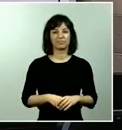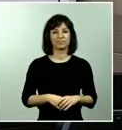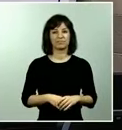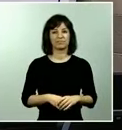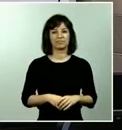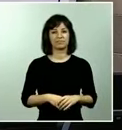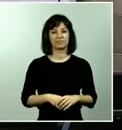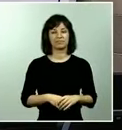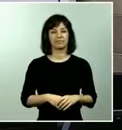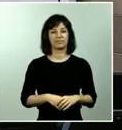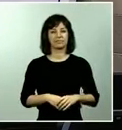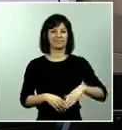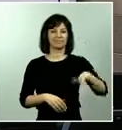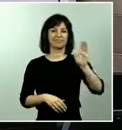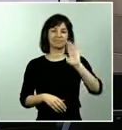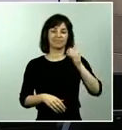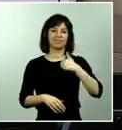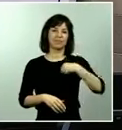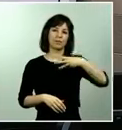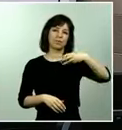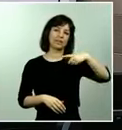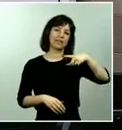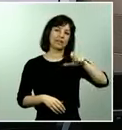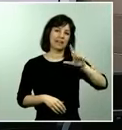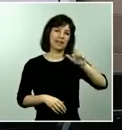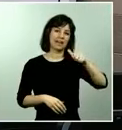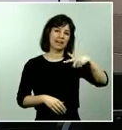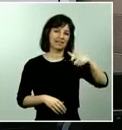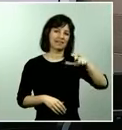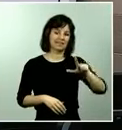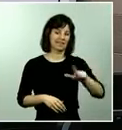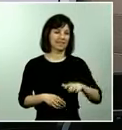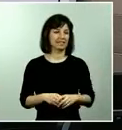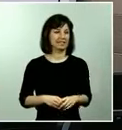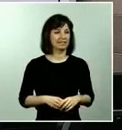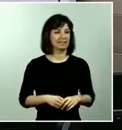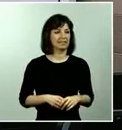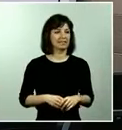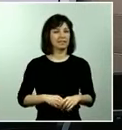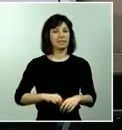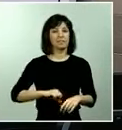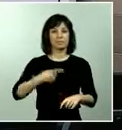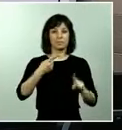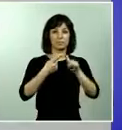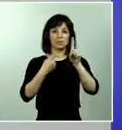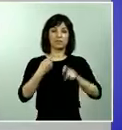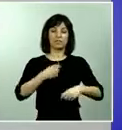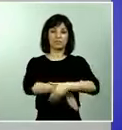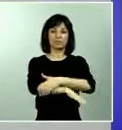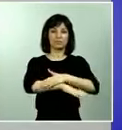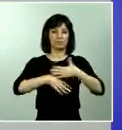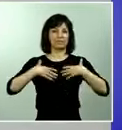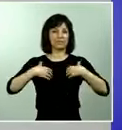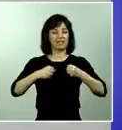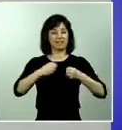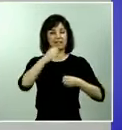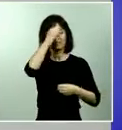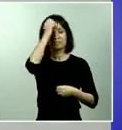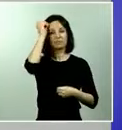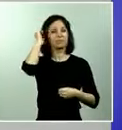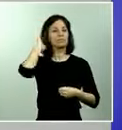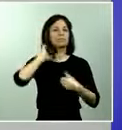soy Miguel Ángel Rodríguez del periódico de Cataluña la primera pregunta era para el ministro de Salvadorilla le quería preguntar si en este